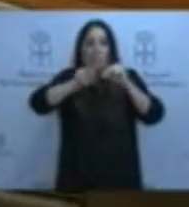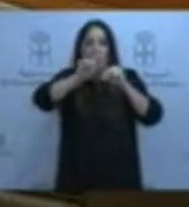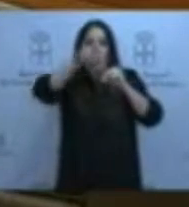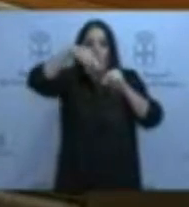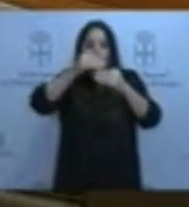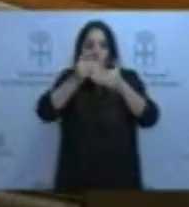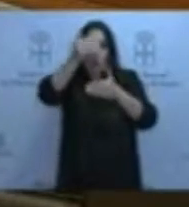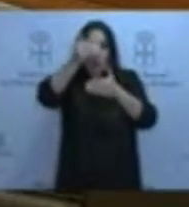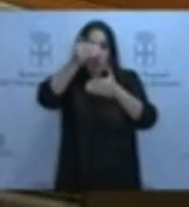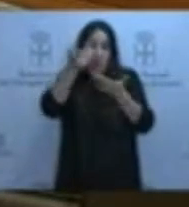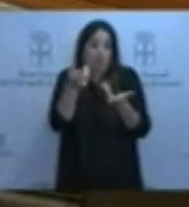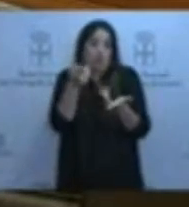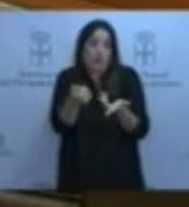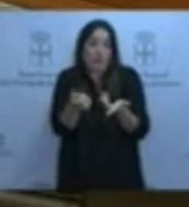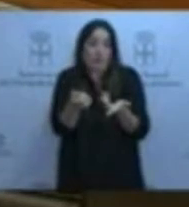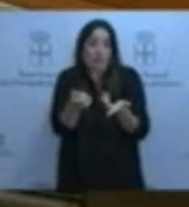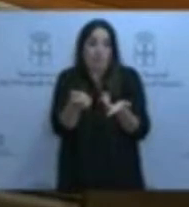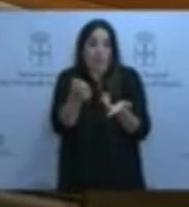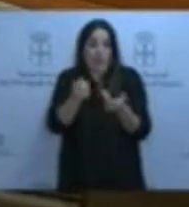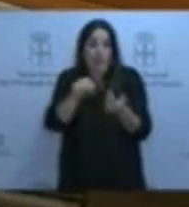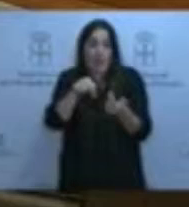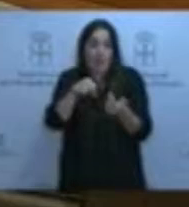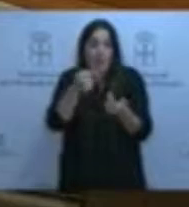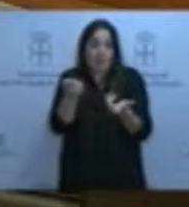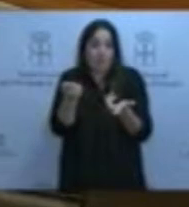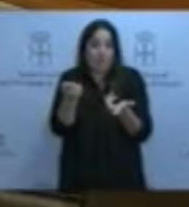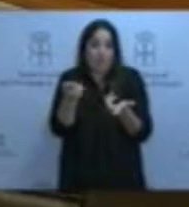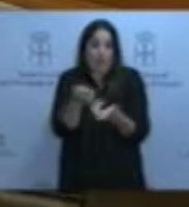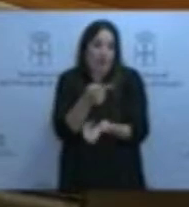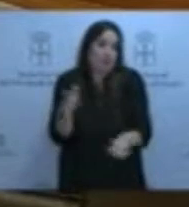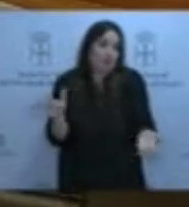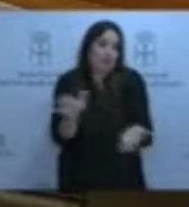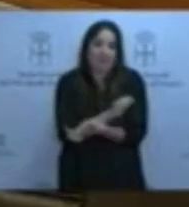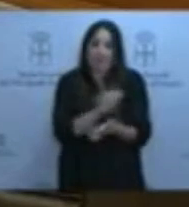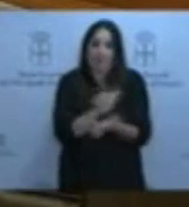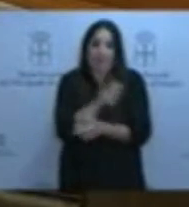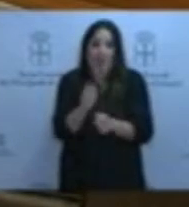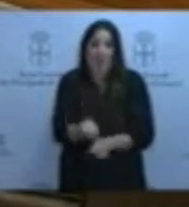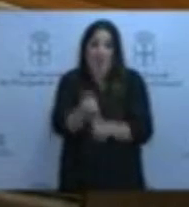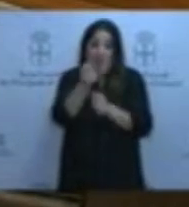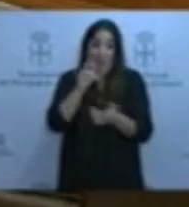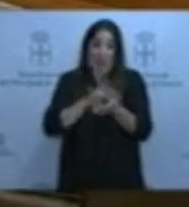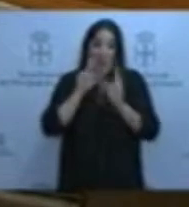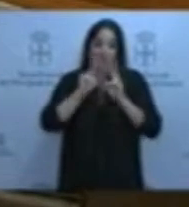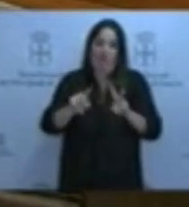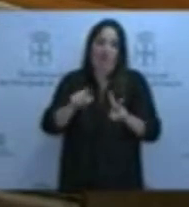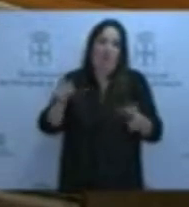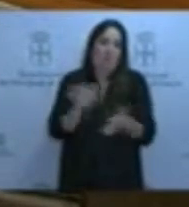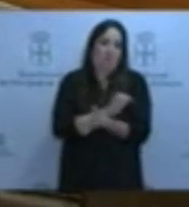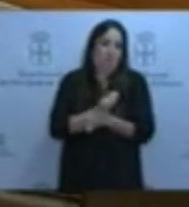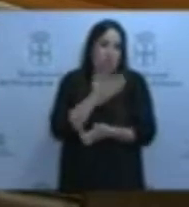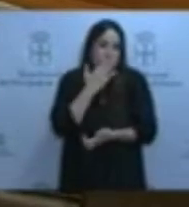se reían a carcachadas los pescadores cuando lo vieron? ¿Por qué,